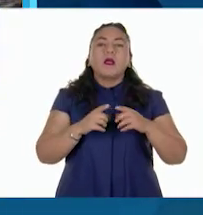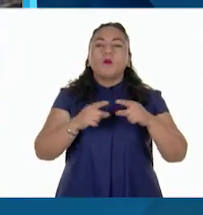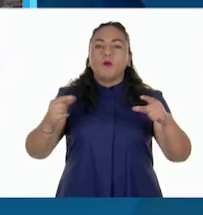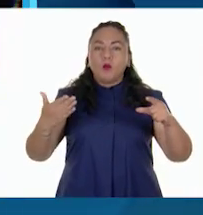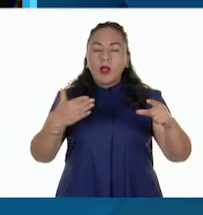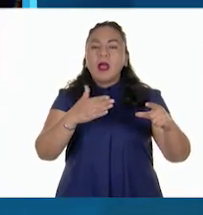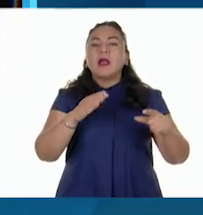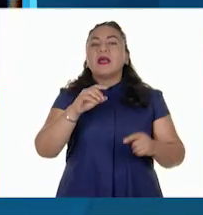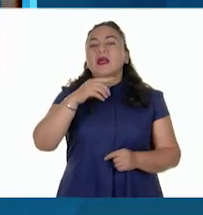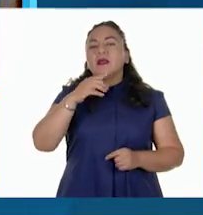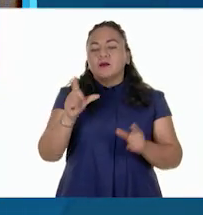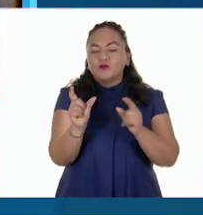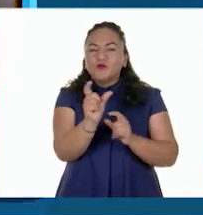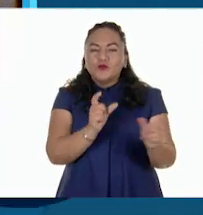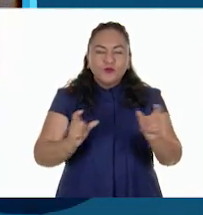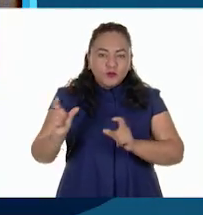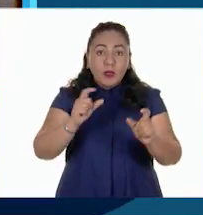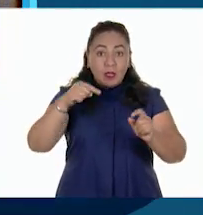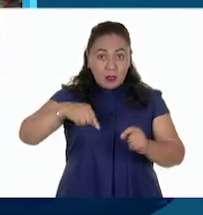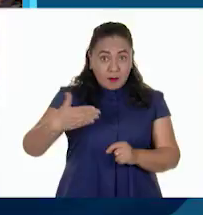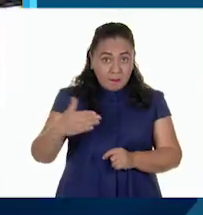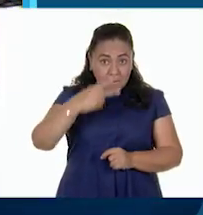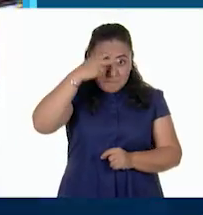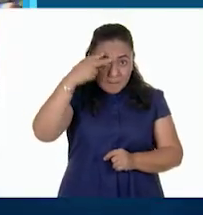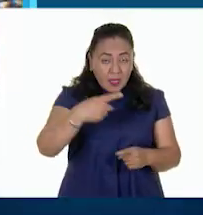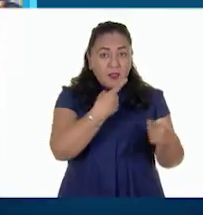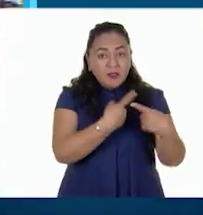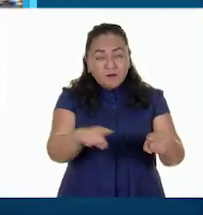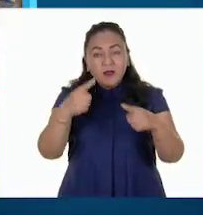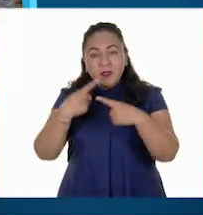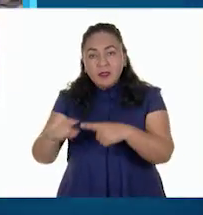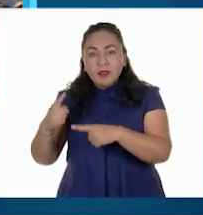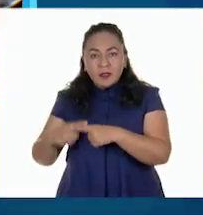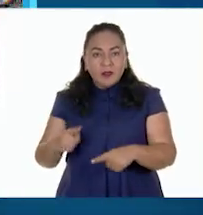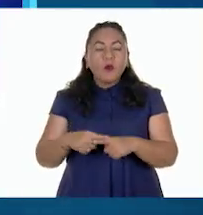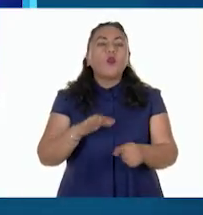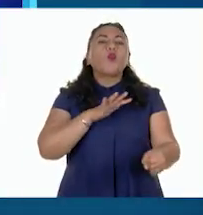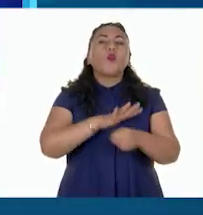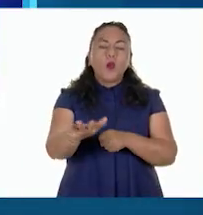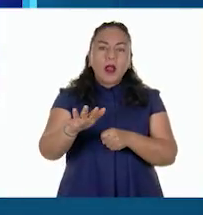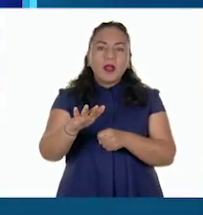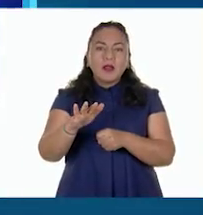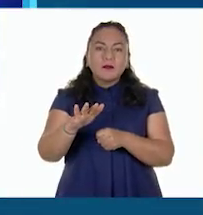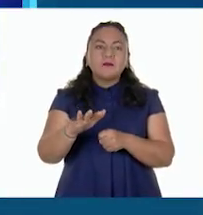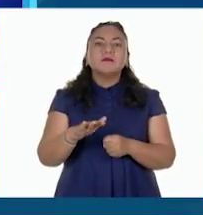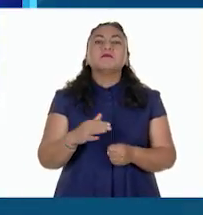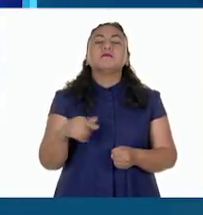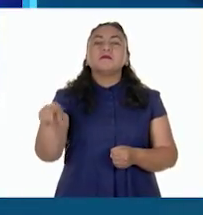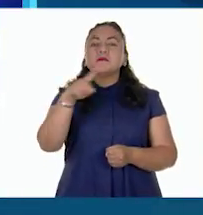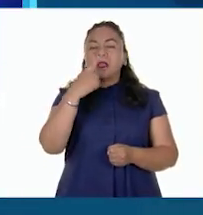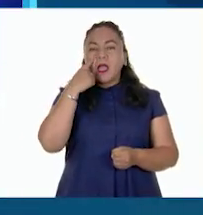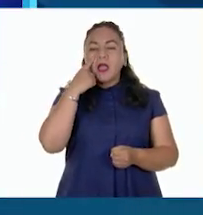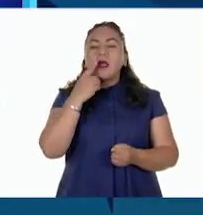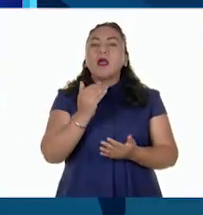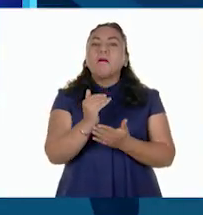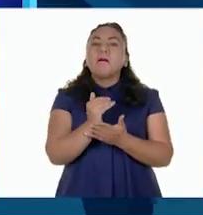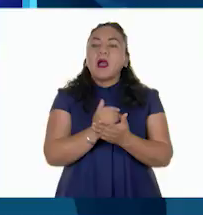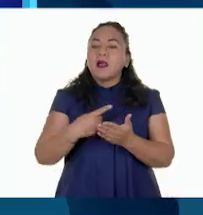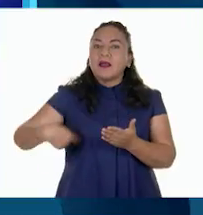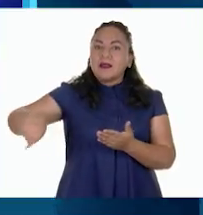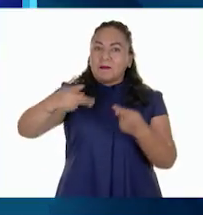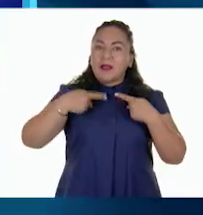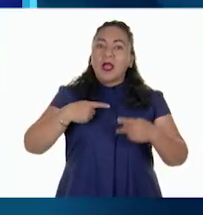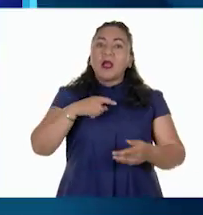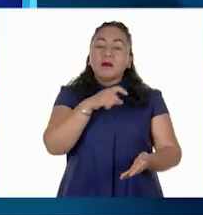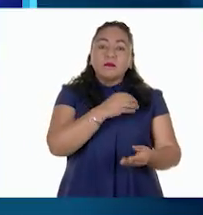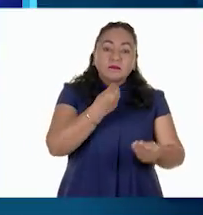No obstante, la pesca en México enfrenta varios problemas, entre ellos... El bajo consumo de sus productos por parte de los